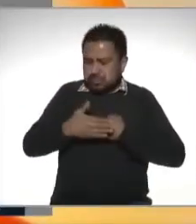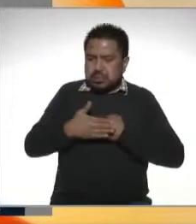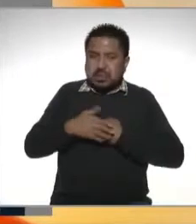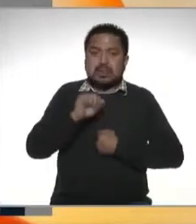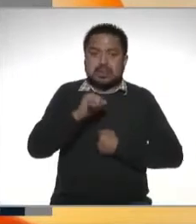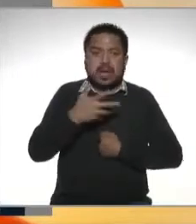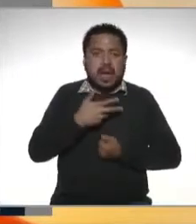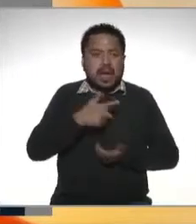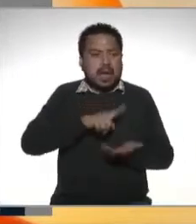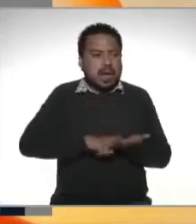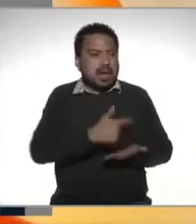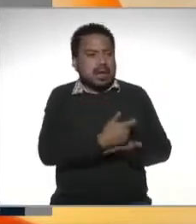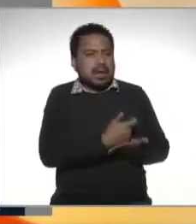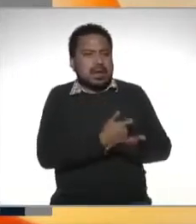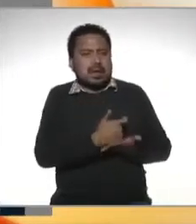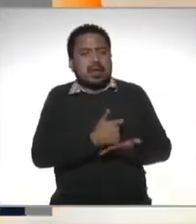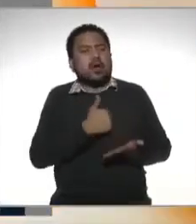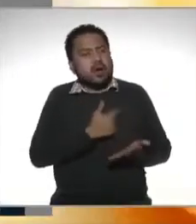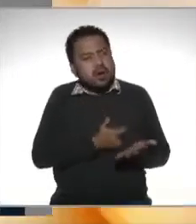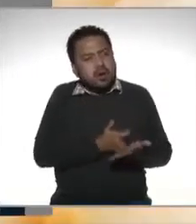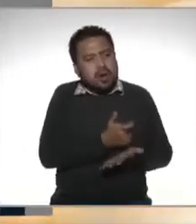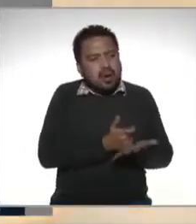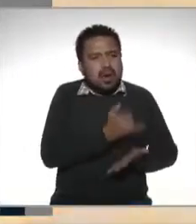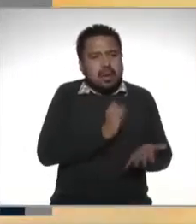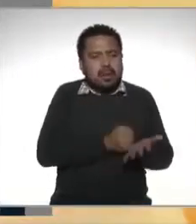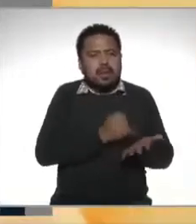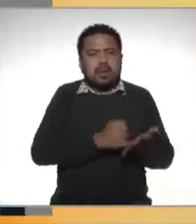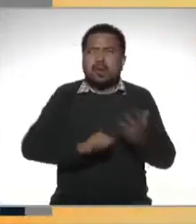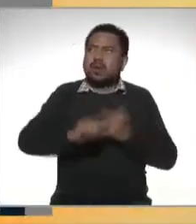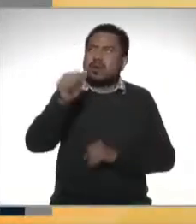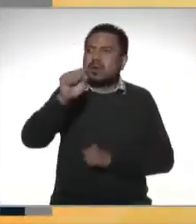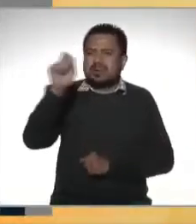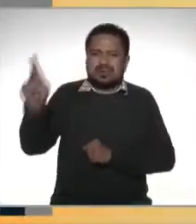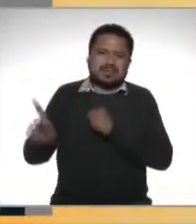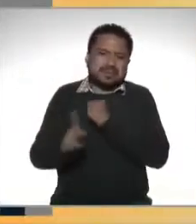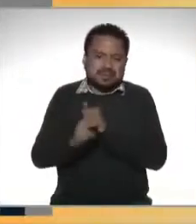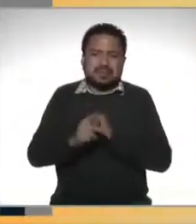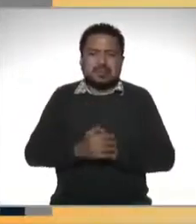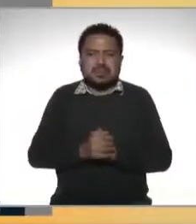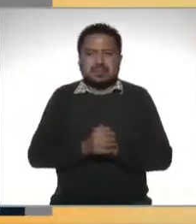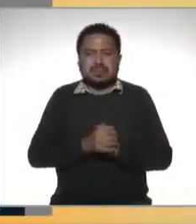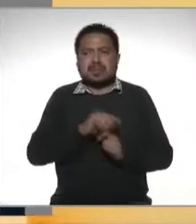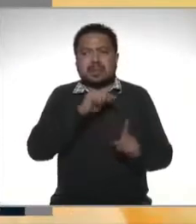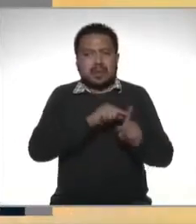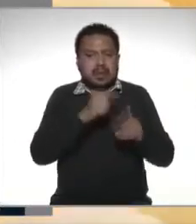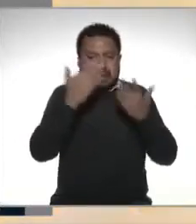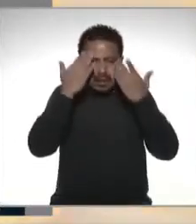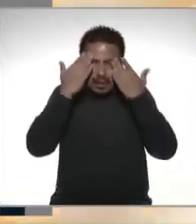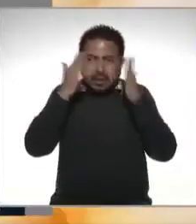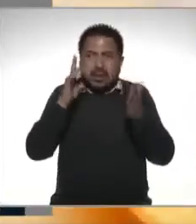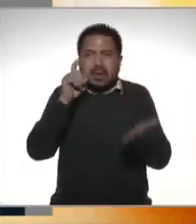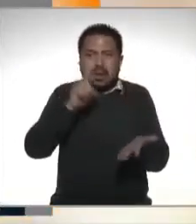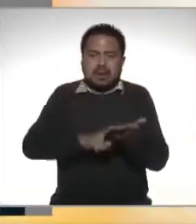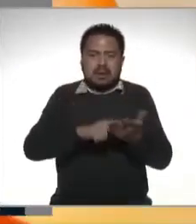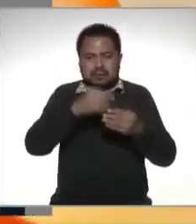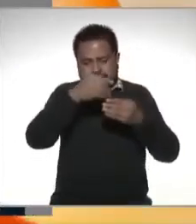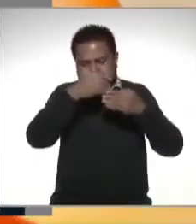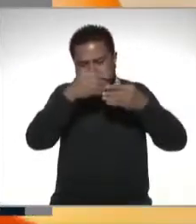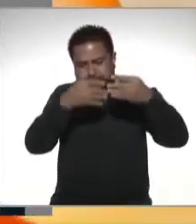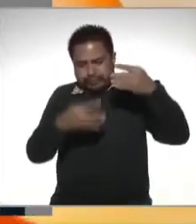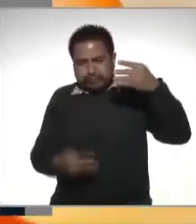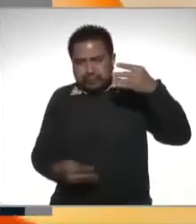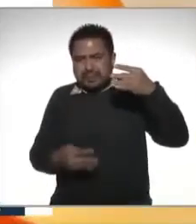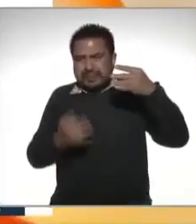obtuve ingresos y si pagué impuestos en el extranjero y ahí me va a abrir varios rubros